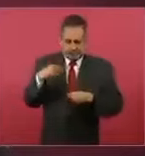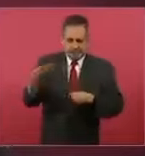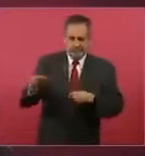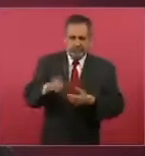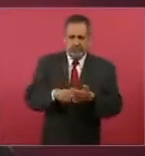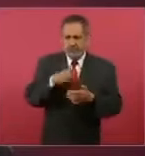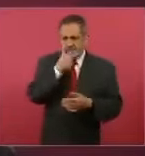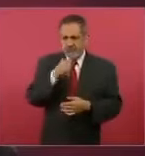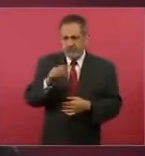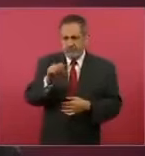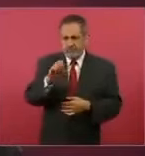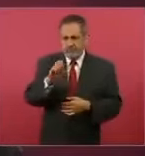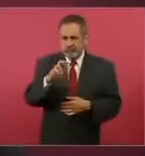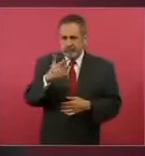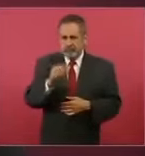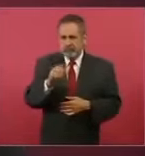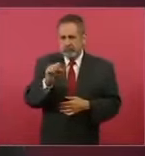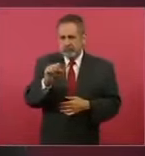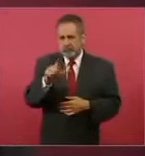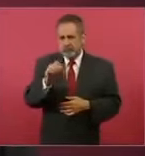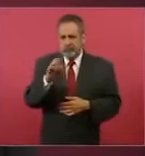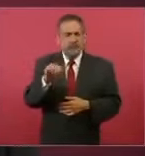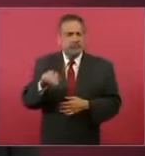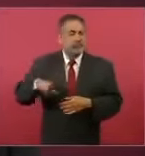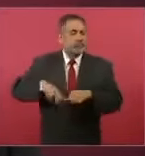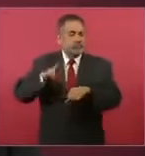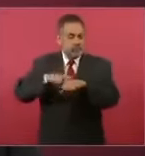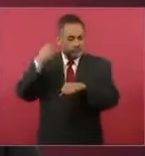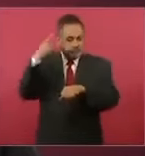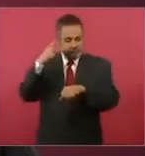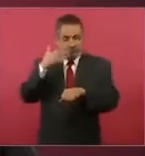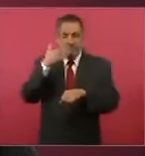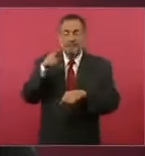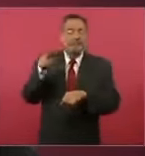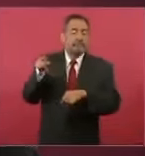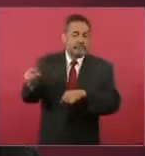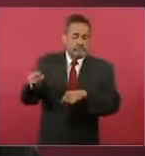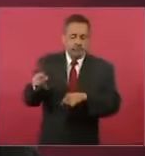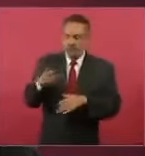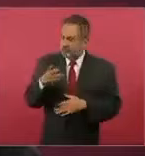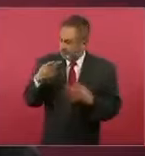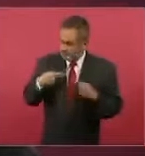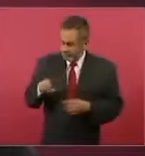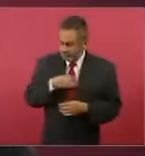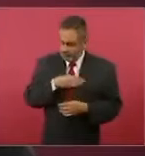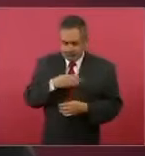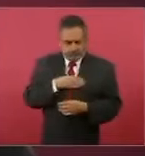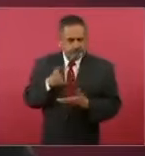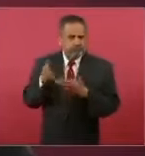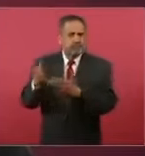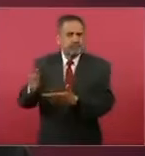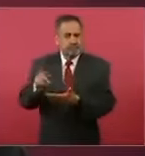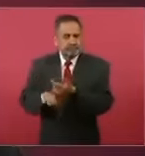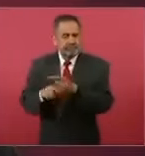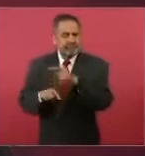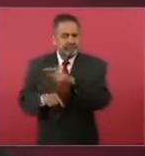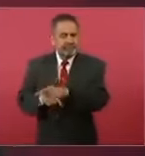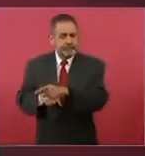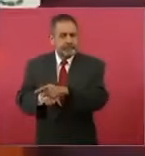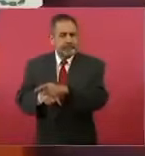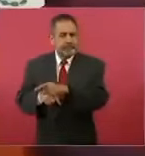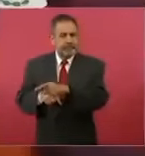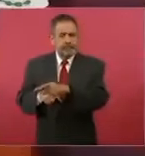Sergio Salmón, gobernador de Puebla, es un hombre de bien, es una gente